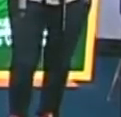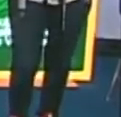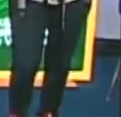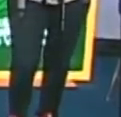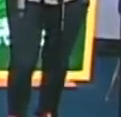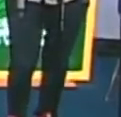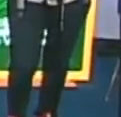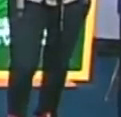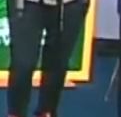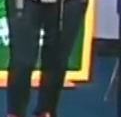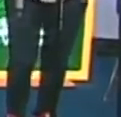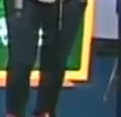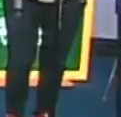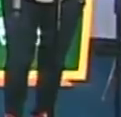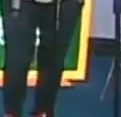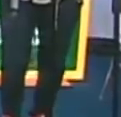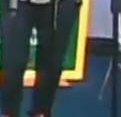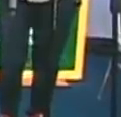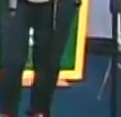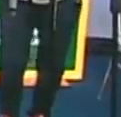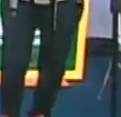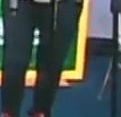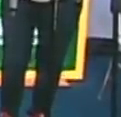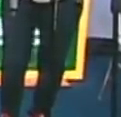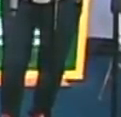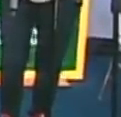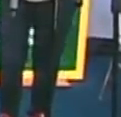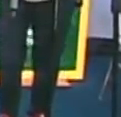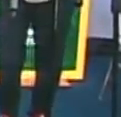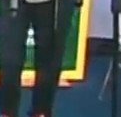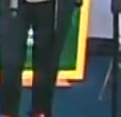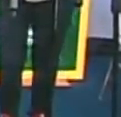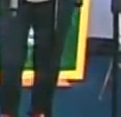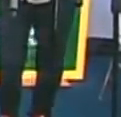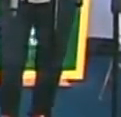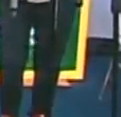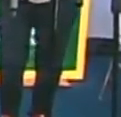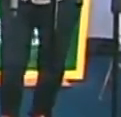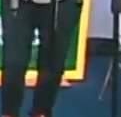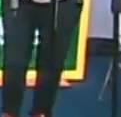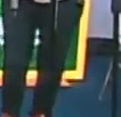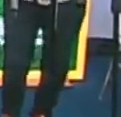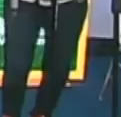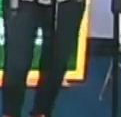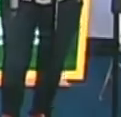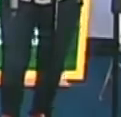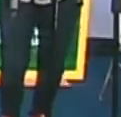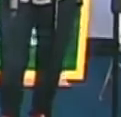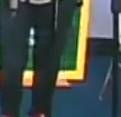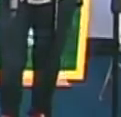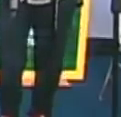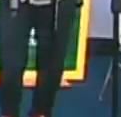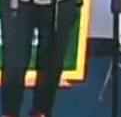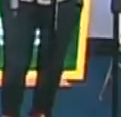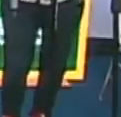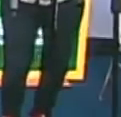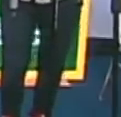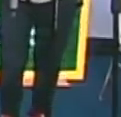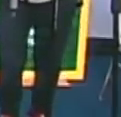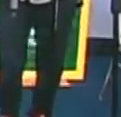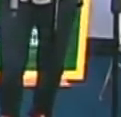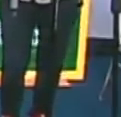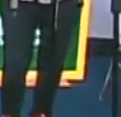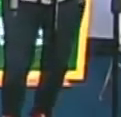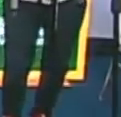futuro Debemos Debemos Debemos Sin miedo a equivocarnos Debemos hacerlo juntos